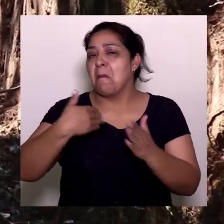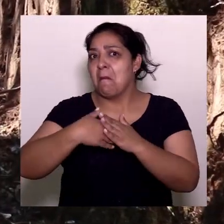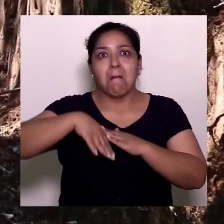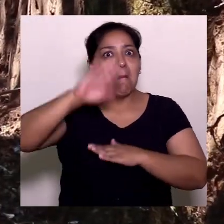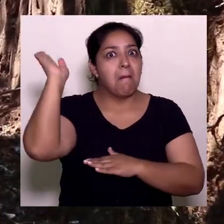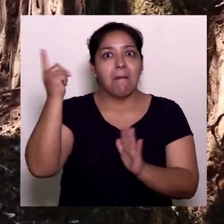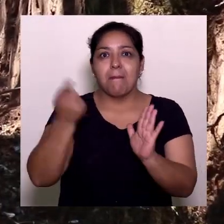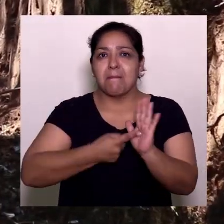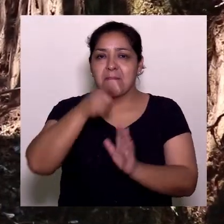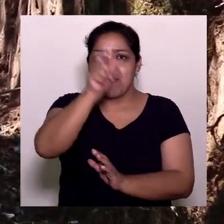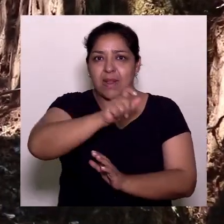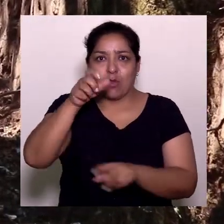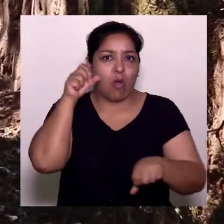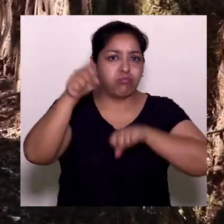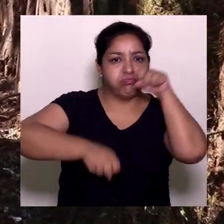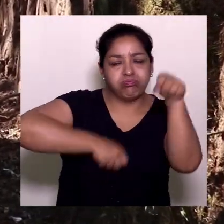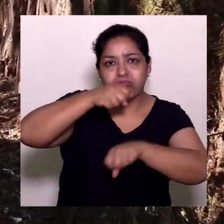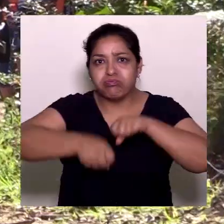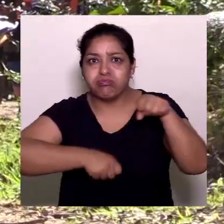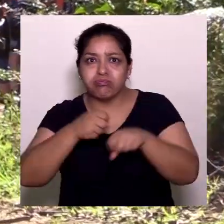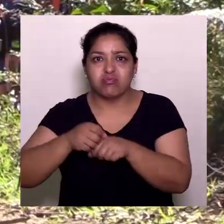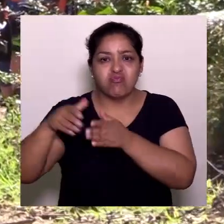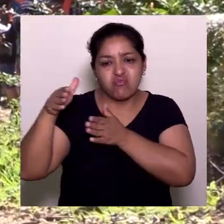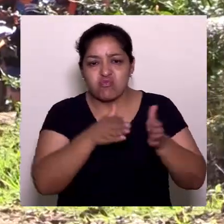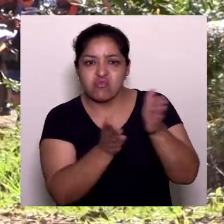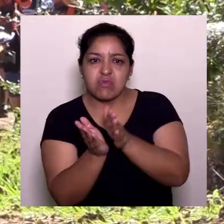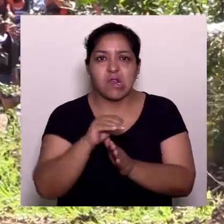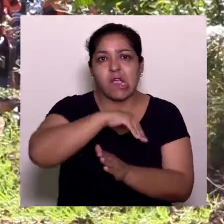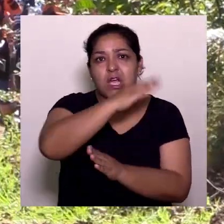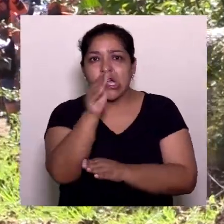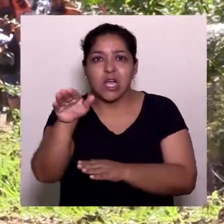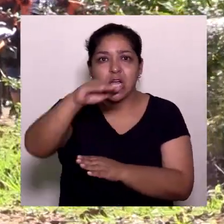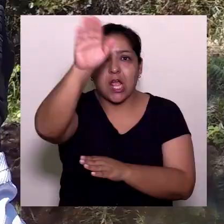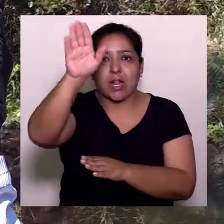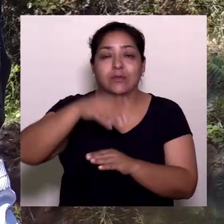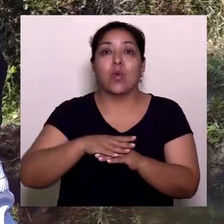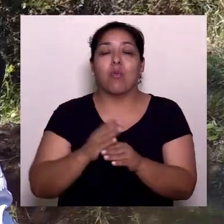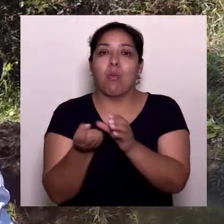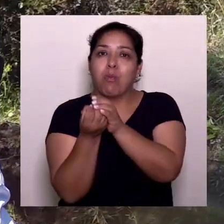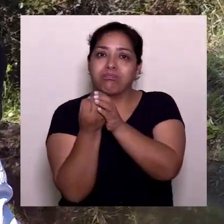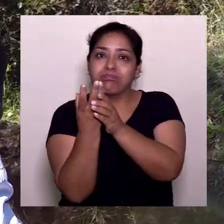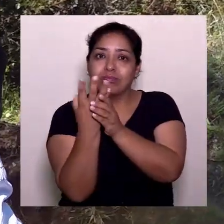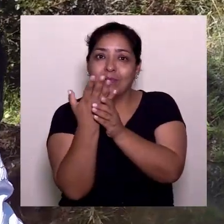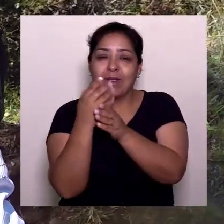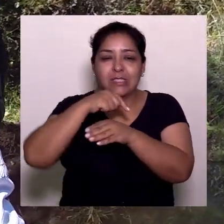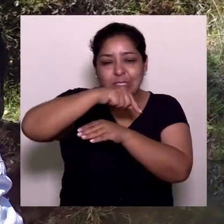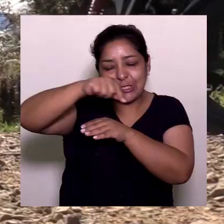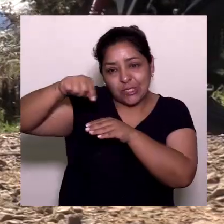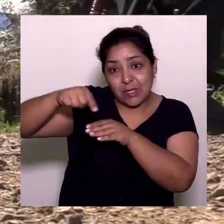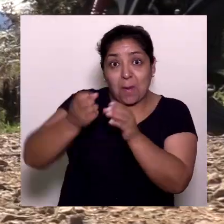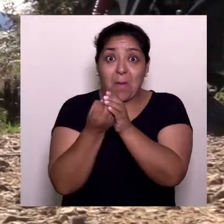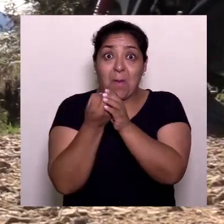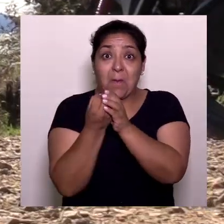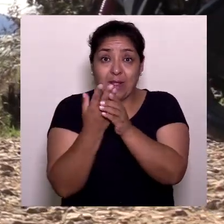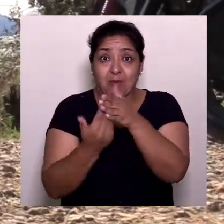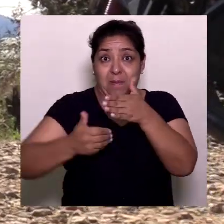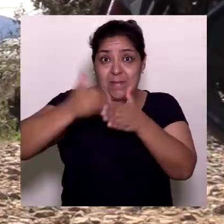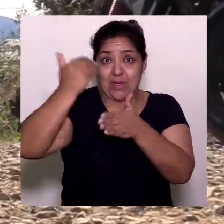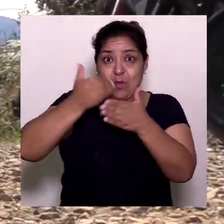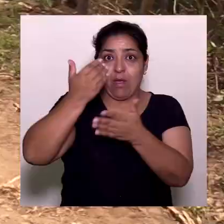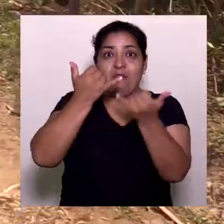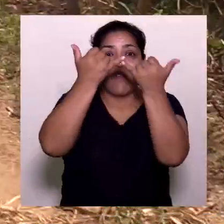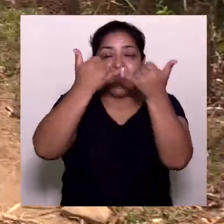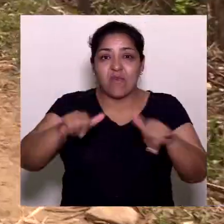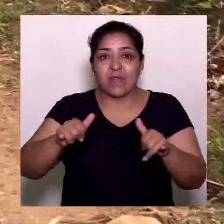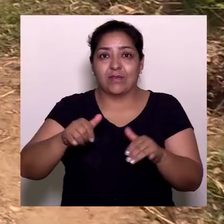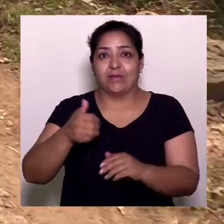Más de mil ciclistas recorrieron en la primera jornada las carreteras, senderos y trochas alrededor del volcán Galeras, iniciando en Pasto y culminando